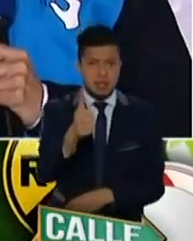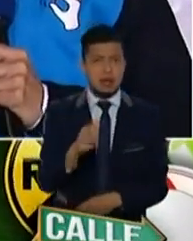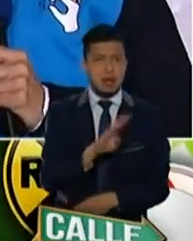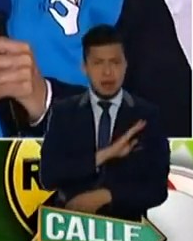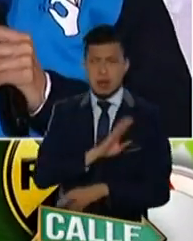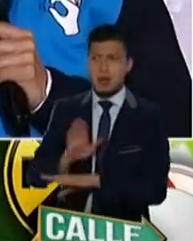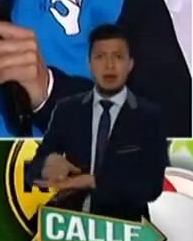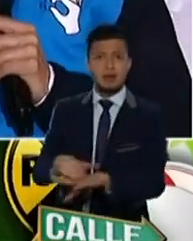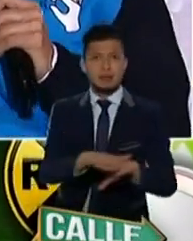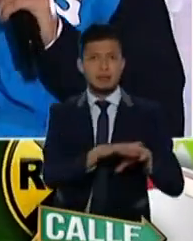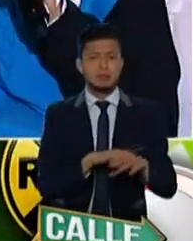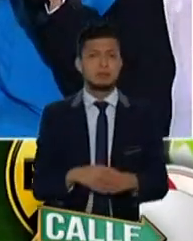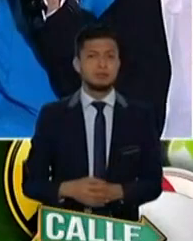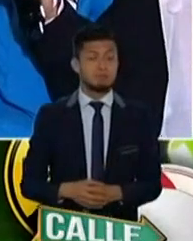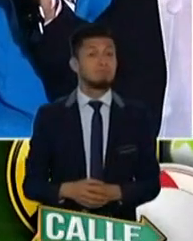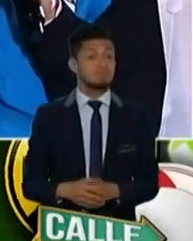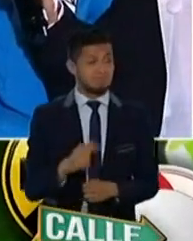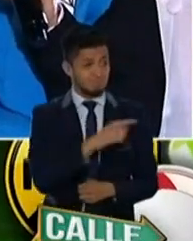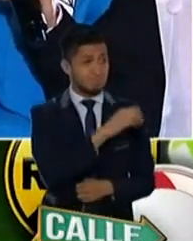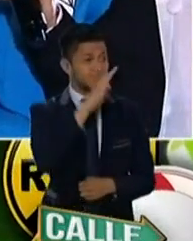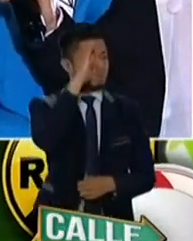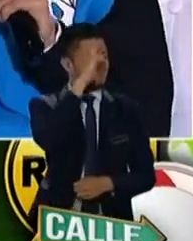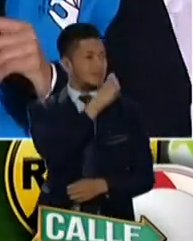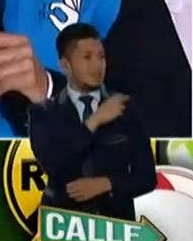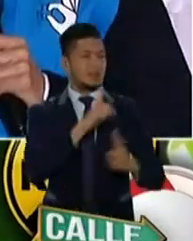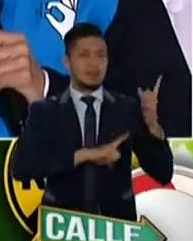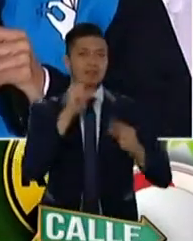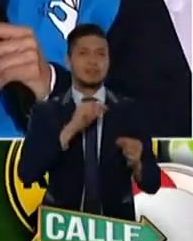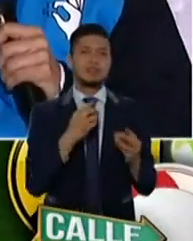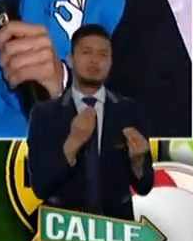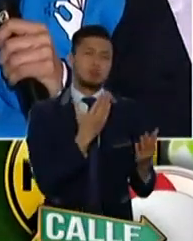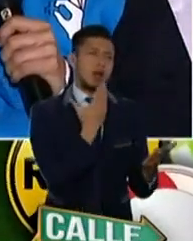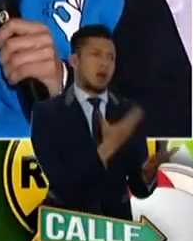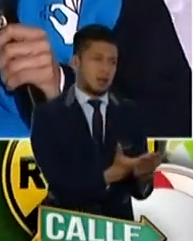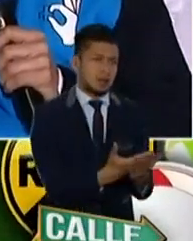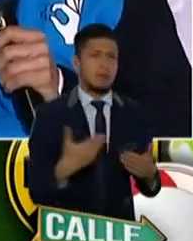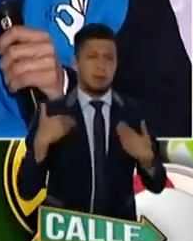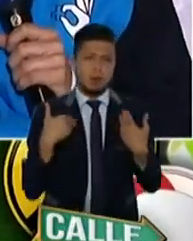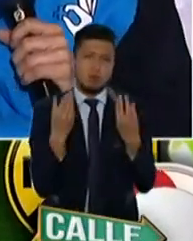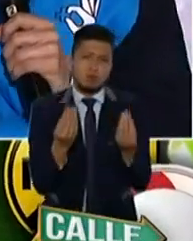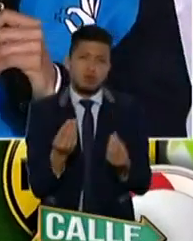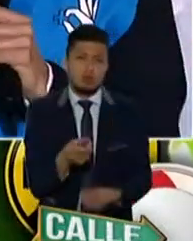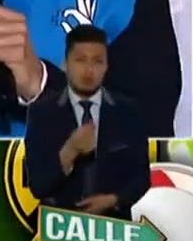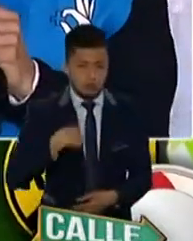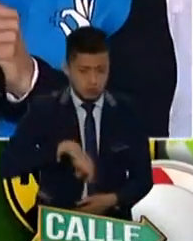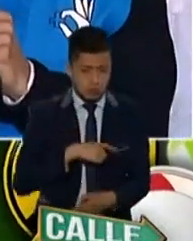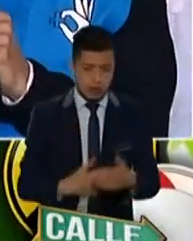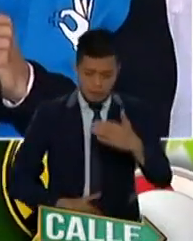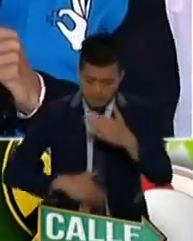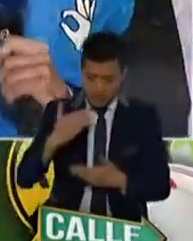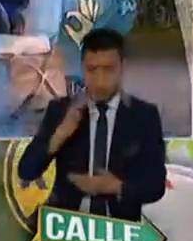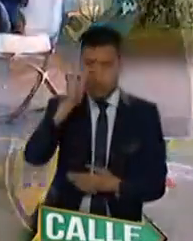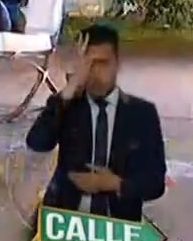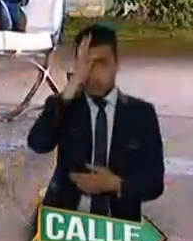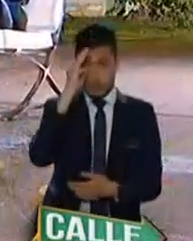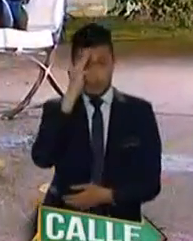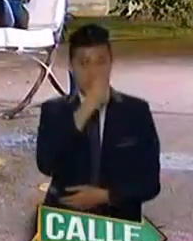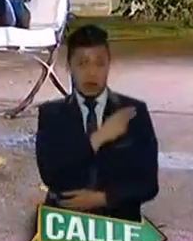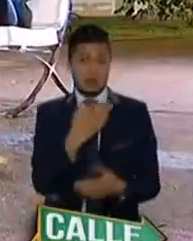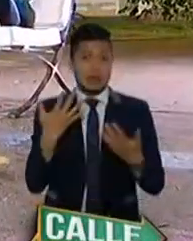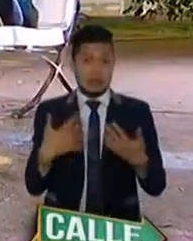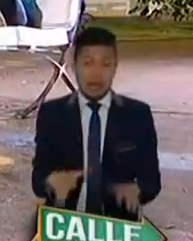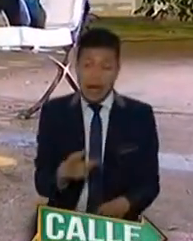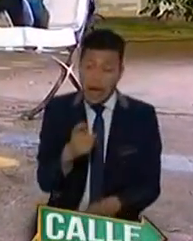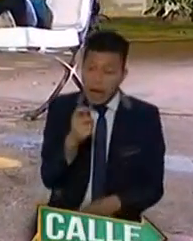Me apreciado coronel, muchísimas gracias, me alegra mucho que hayamos podido empezar el hospital militar, logramos incluirlo